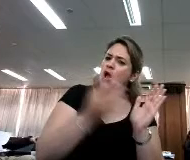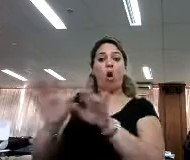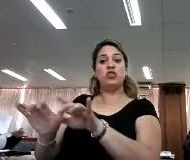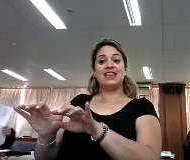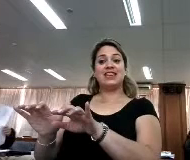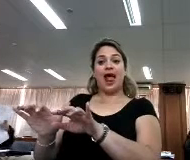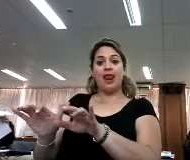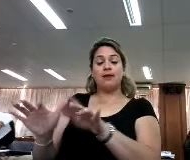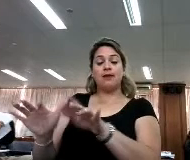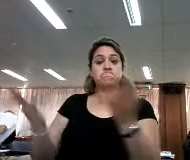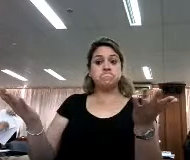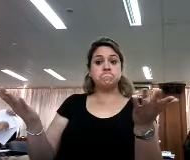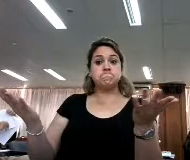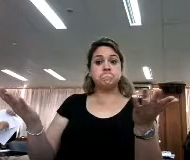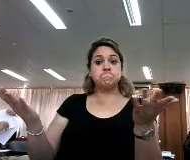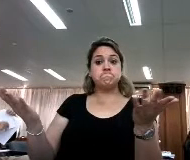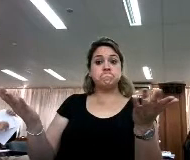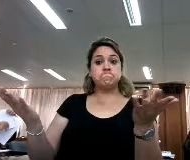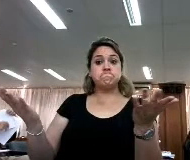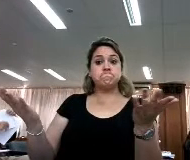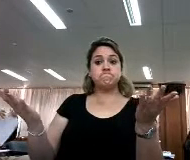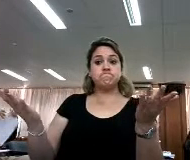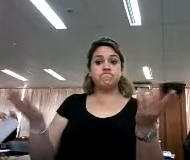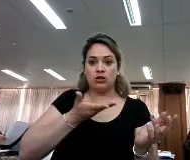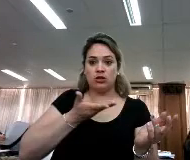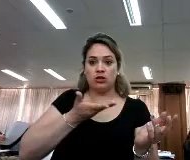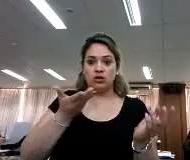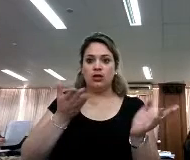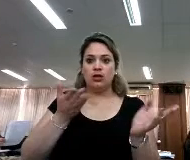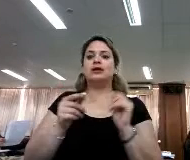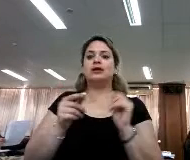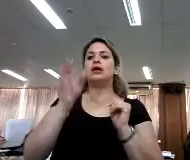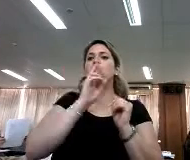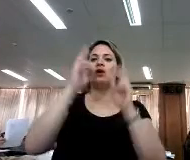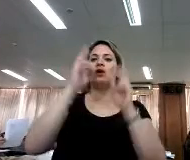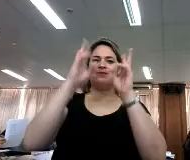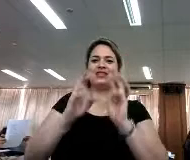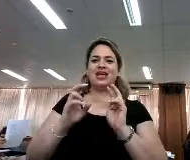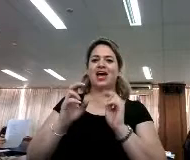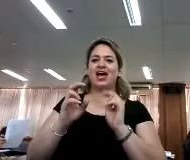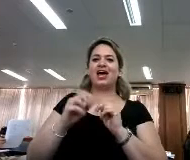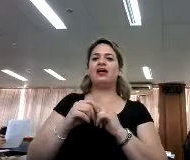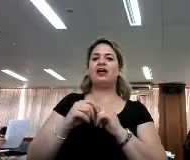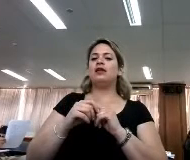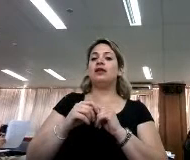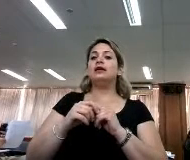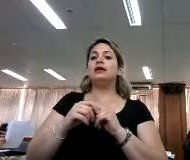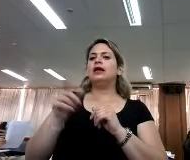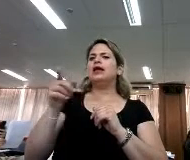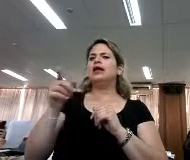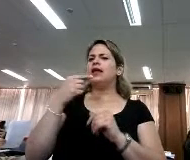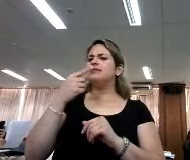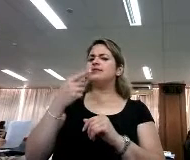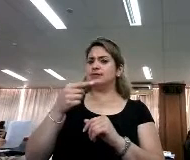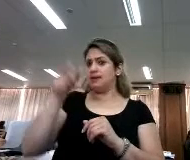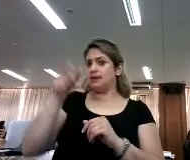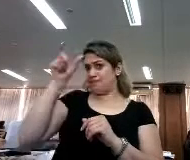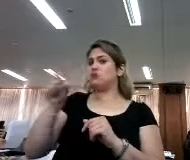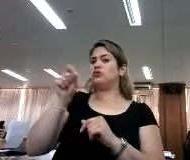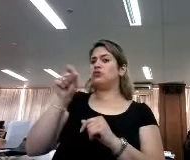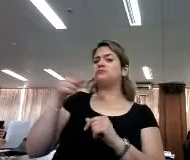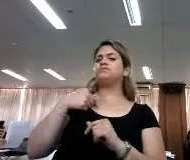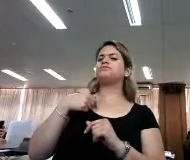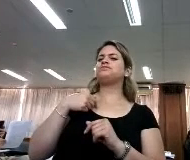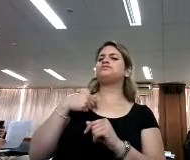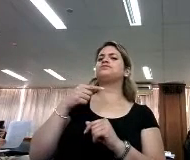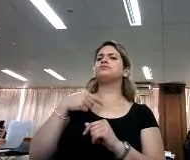en impreso, el texto es de una investigadora noruega, Anne Mangen, y Anne Mangen dice que en un espacio